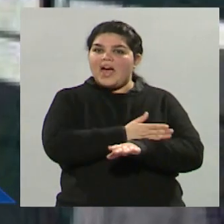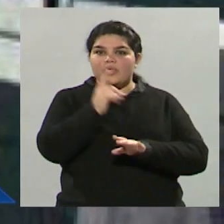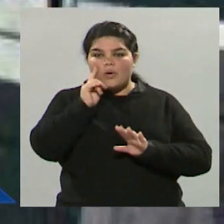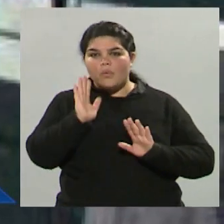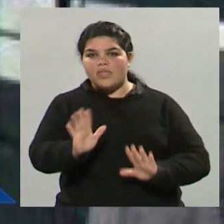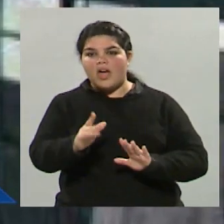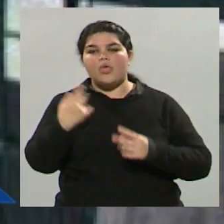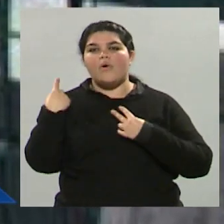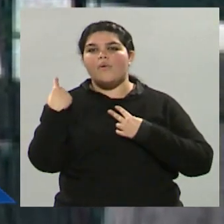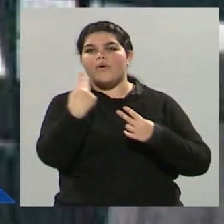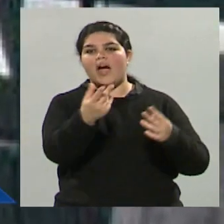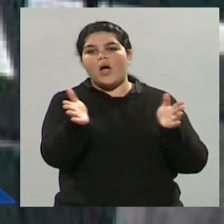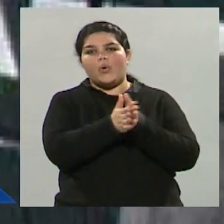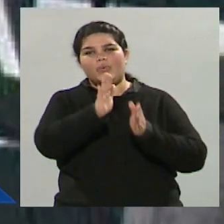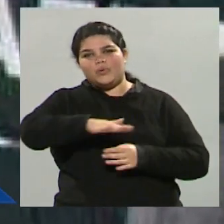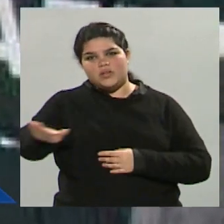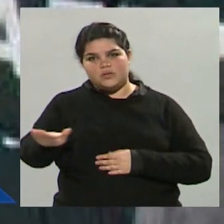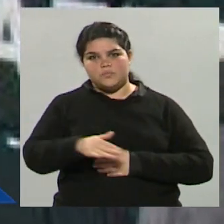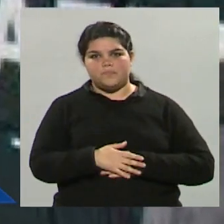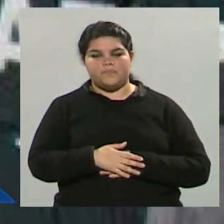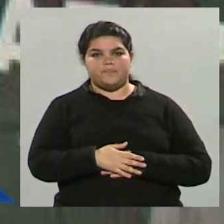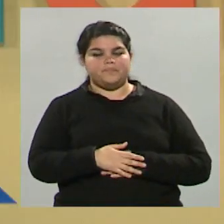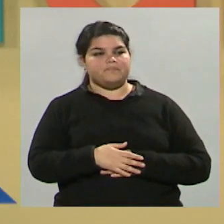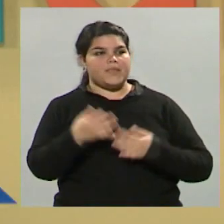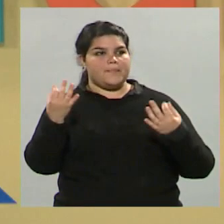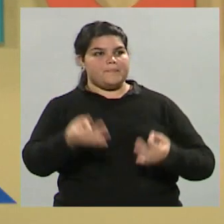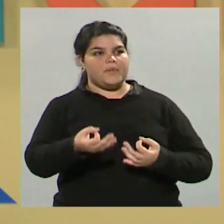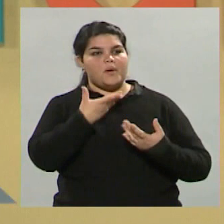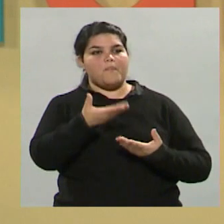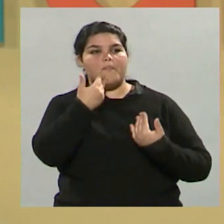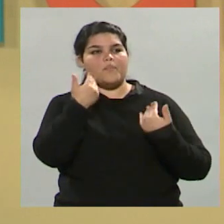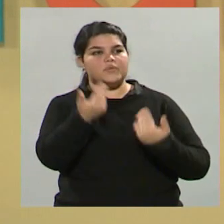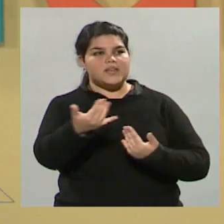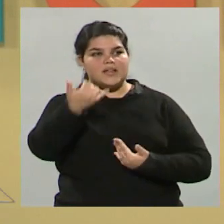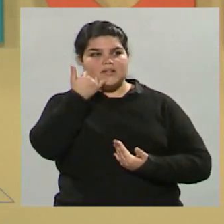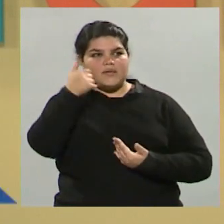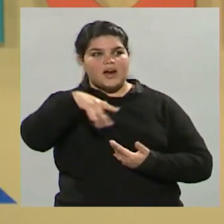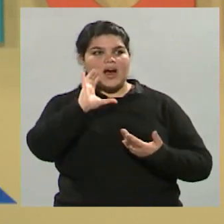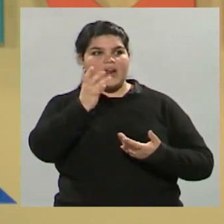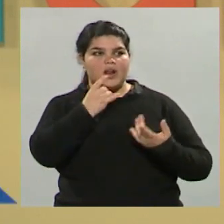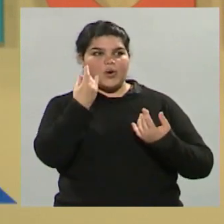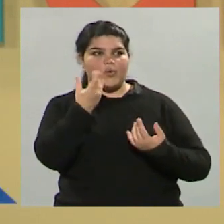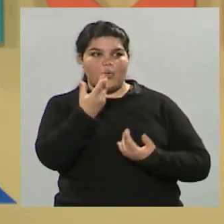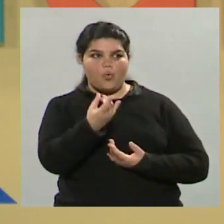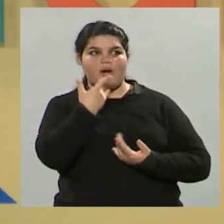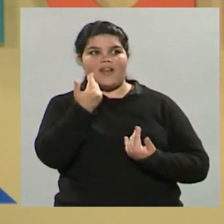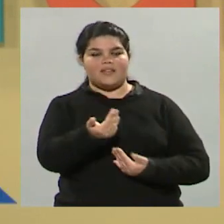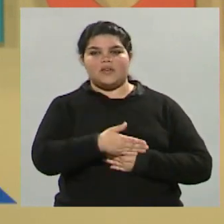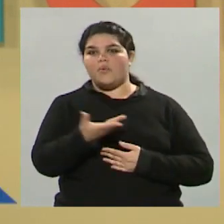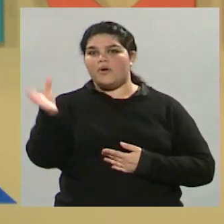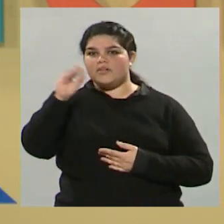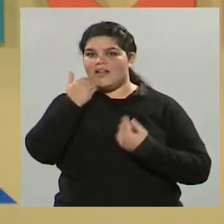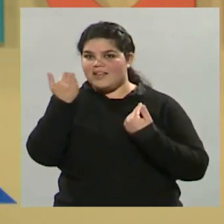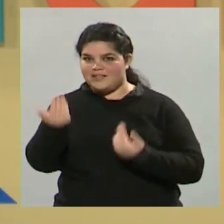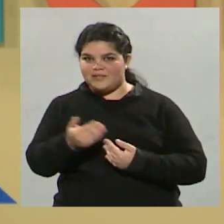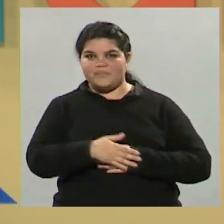sobre todo cuando viajamos con niños, ¿verdad? Gabriela Testa, muchas gracias por esta charla con Señalú. Buenas noches. Muchas gracias y buenas noches para